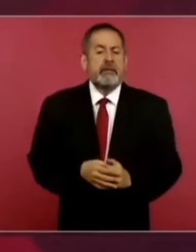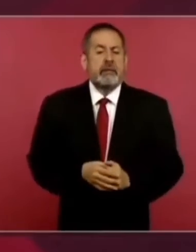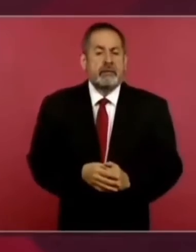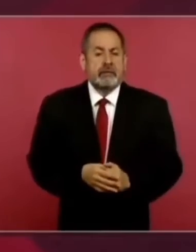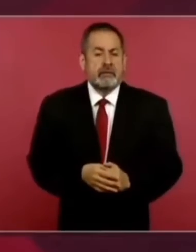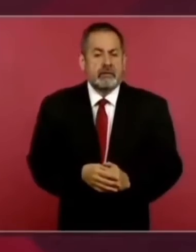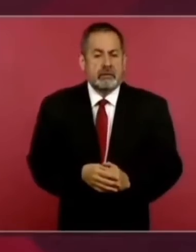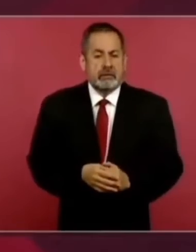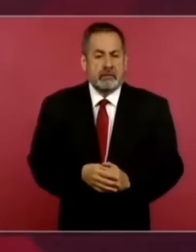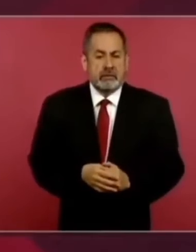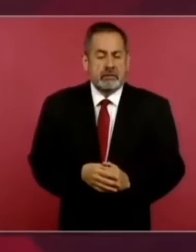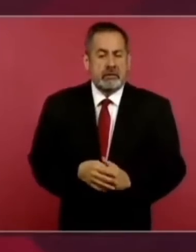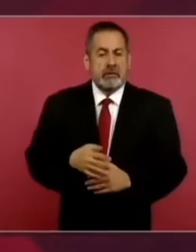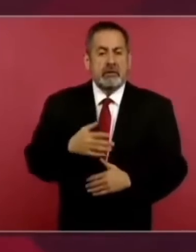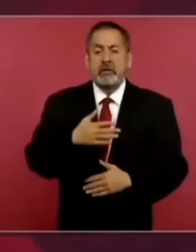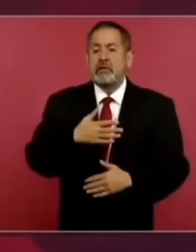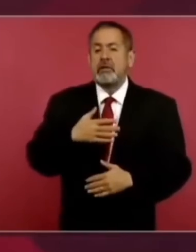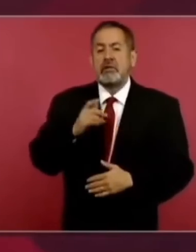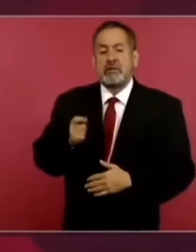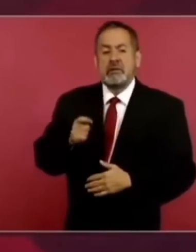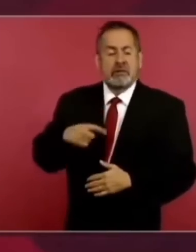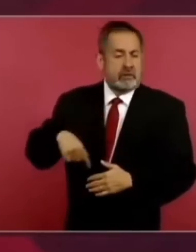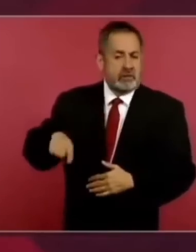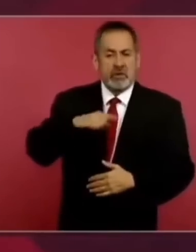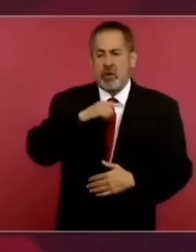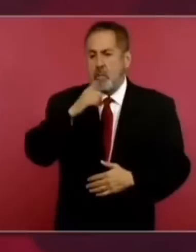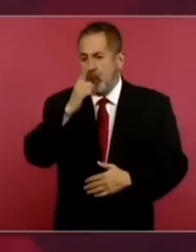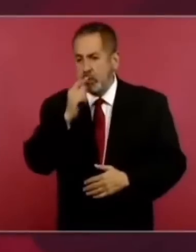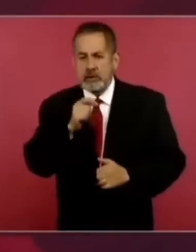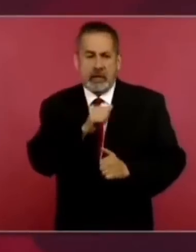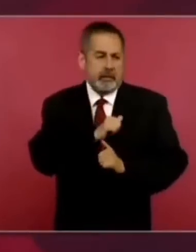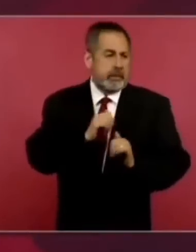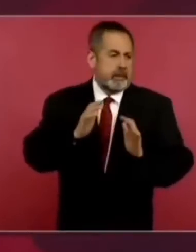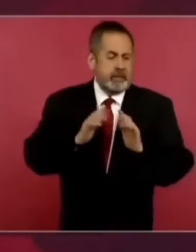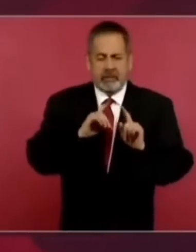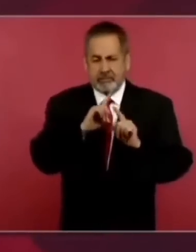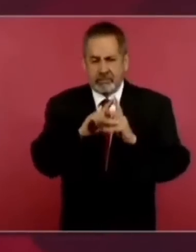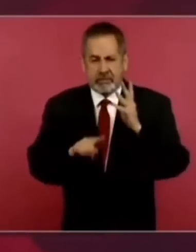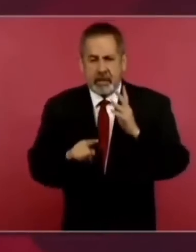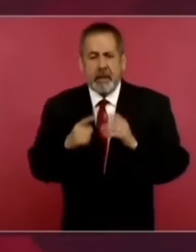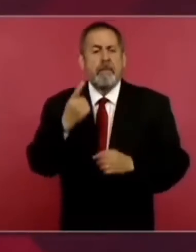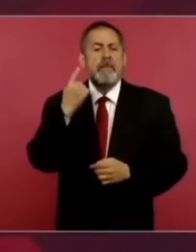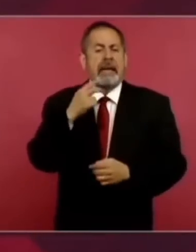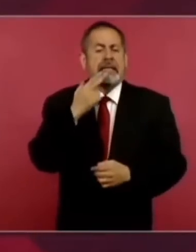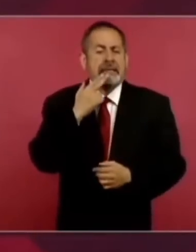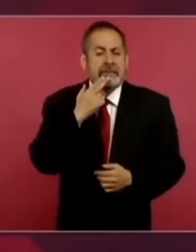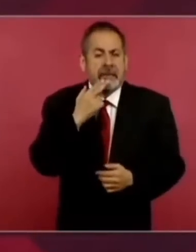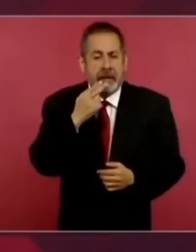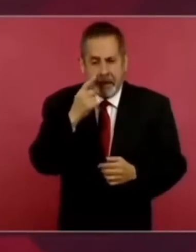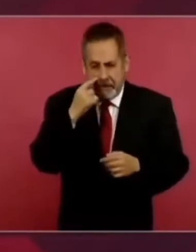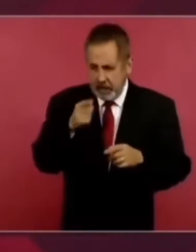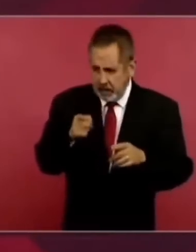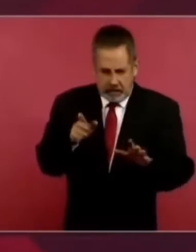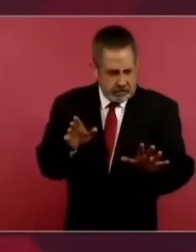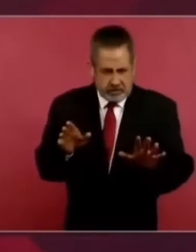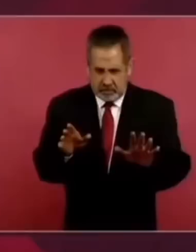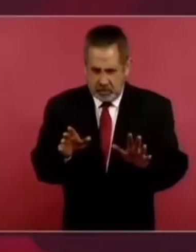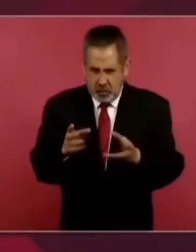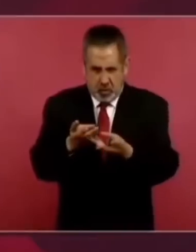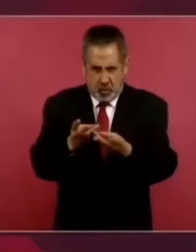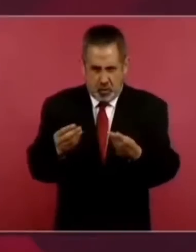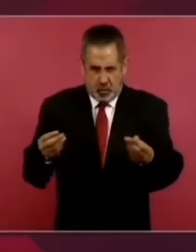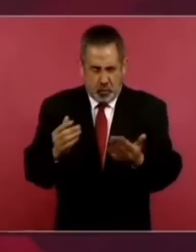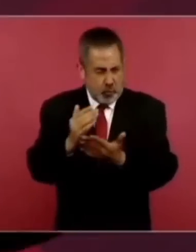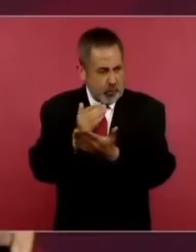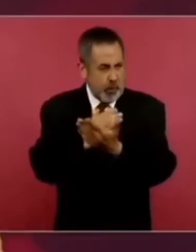la fuerza pública con todas sus limitaciones se usa para garantizar la